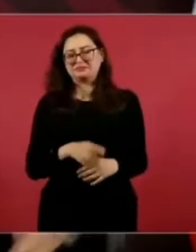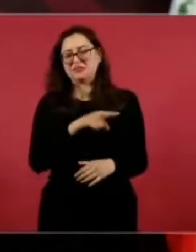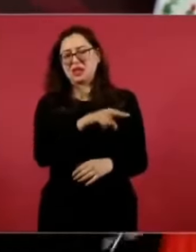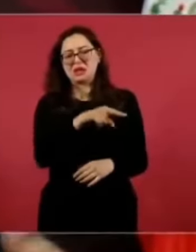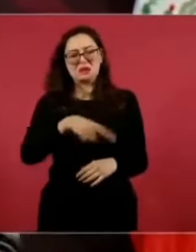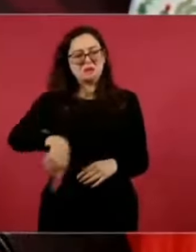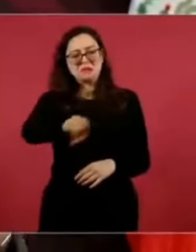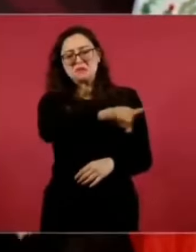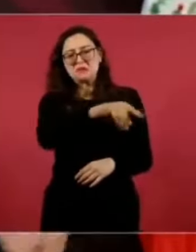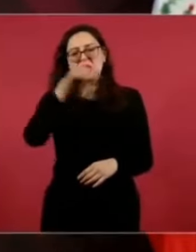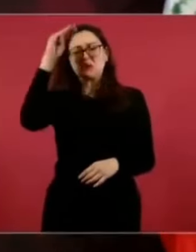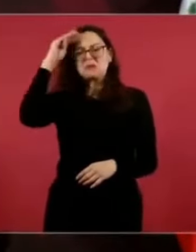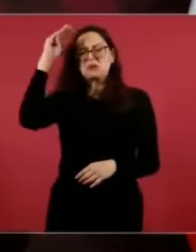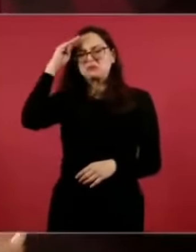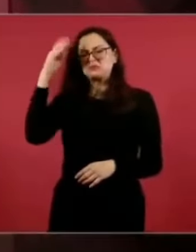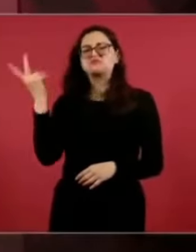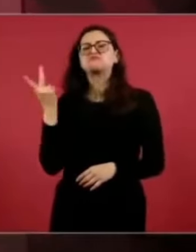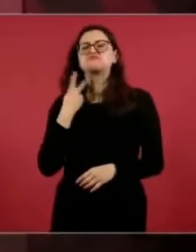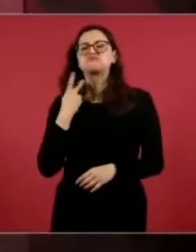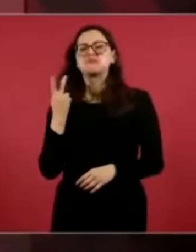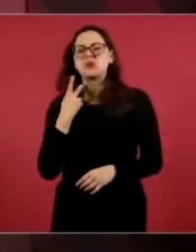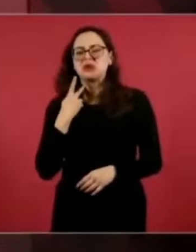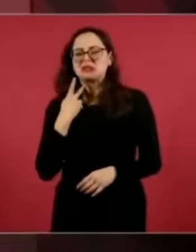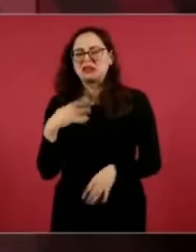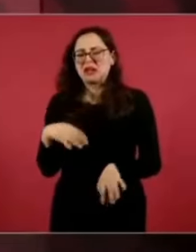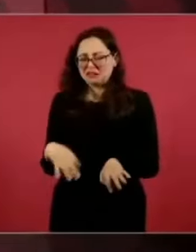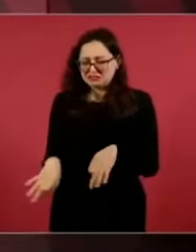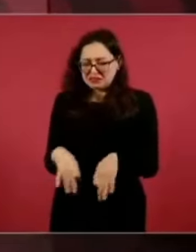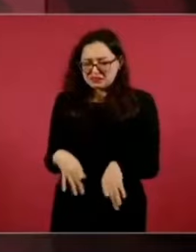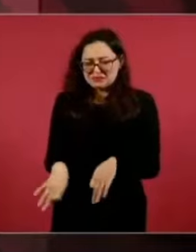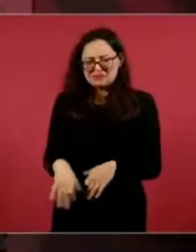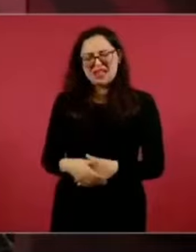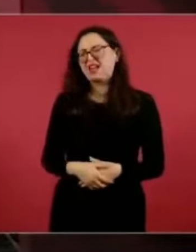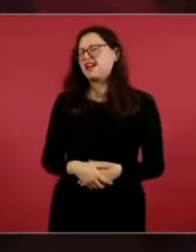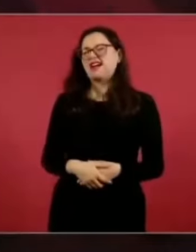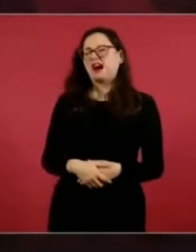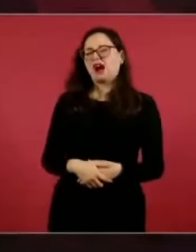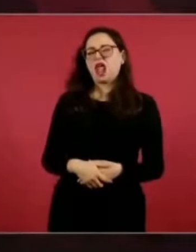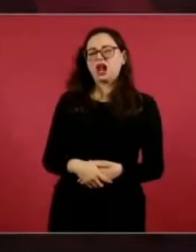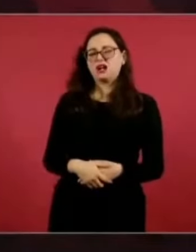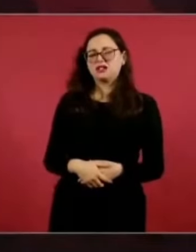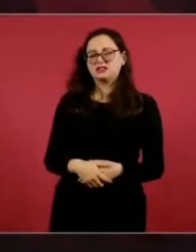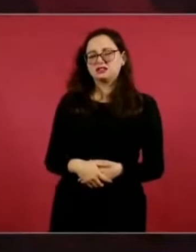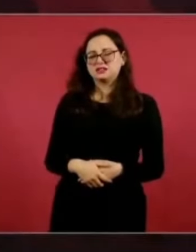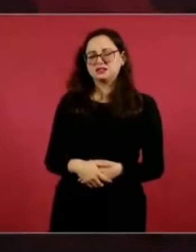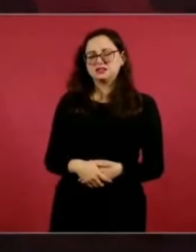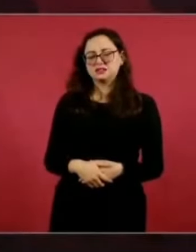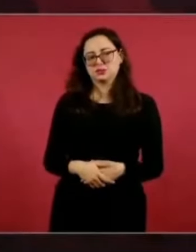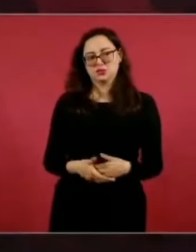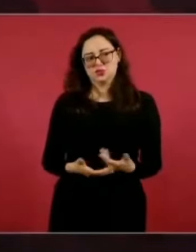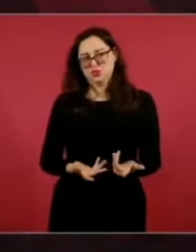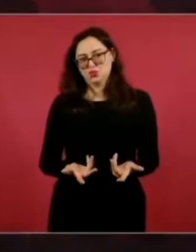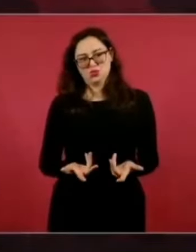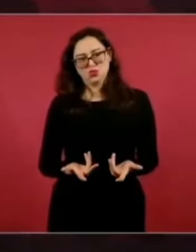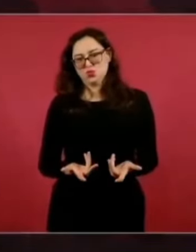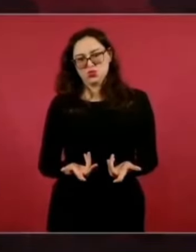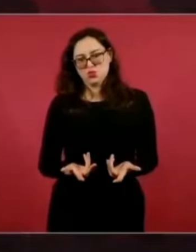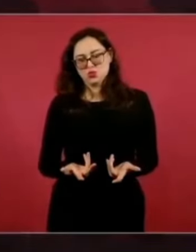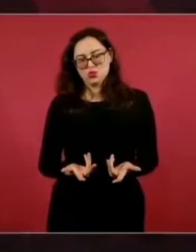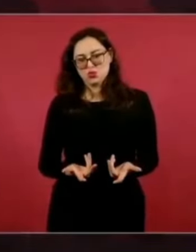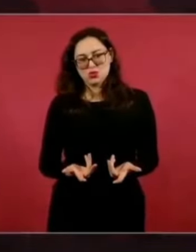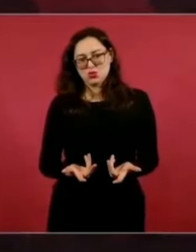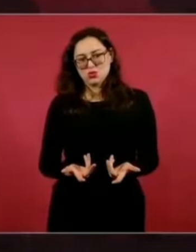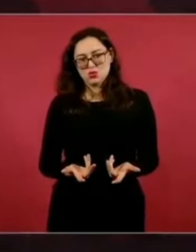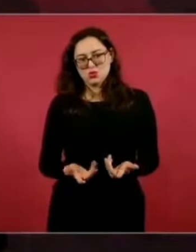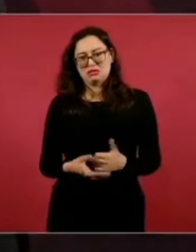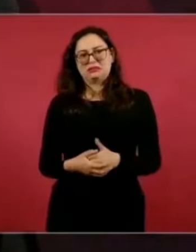o sea, es cuestión de que no